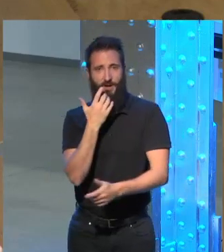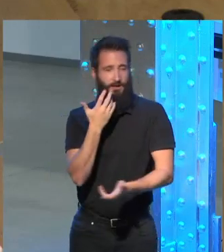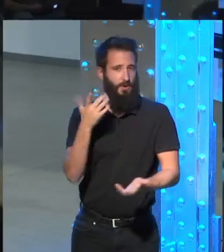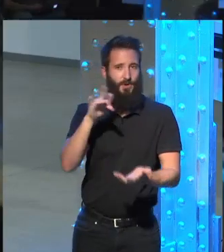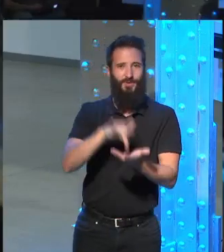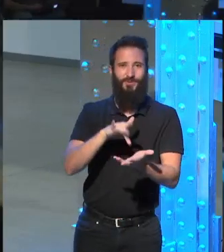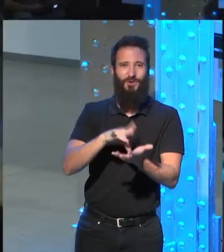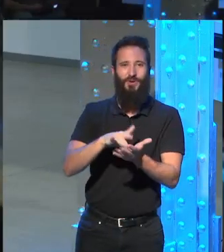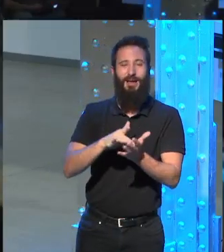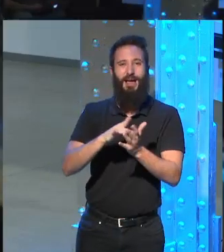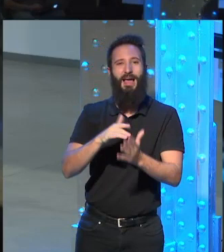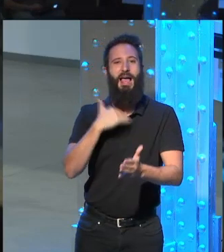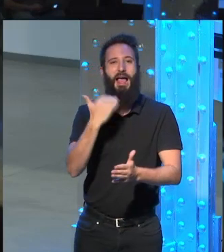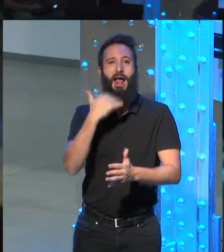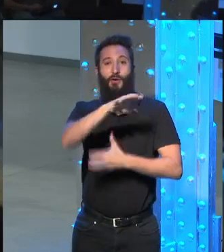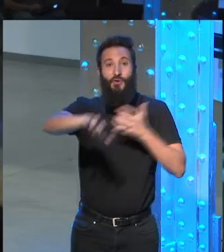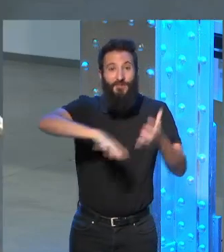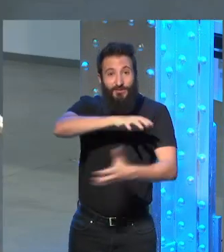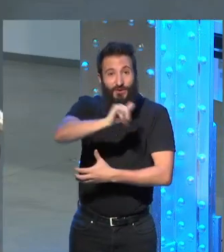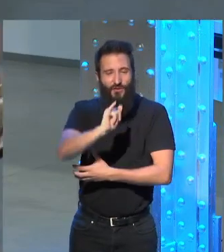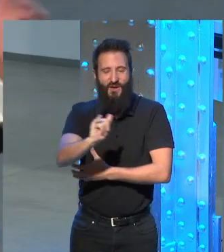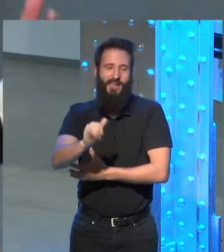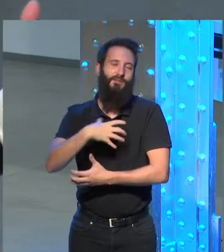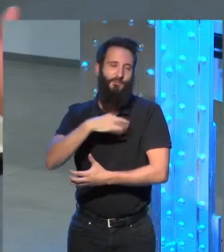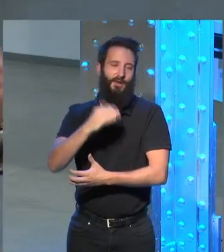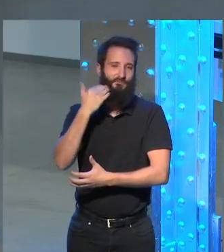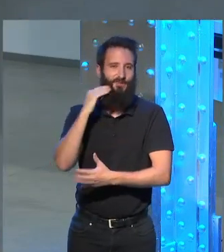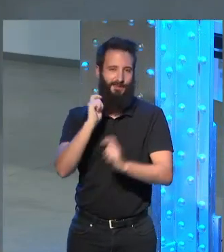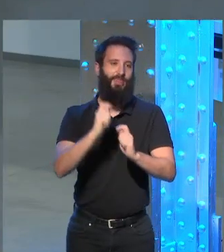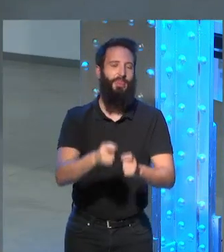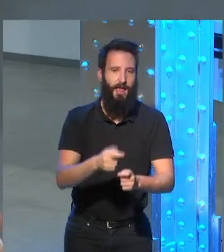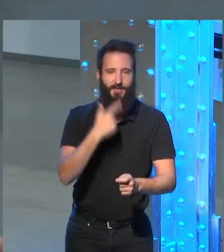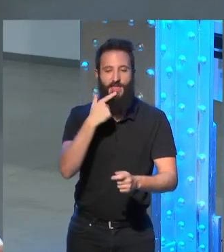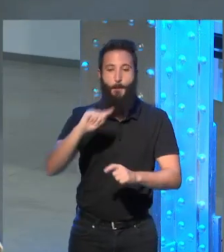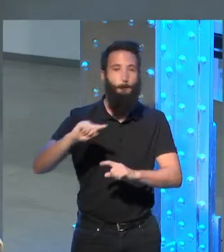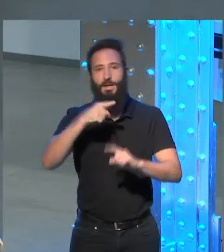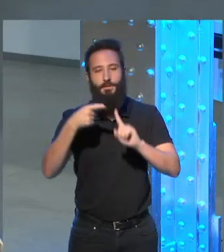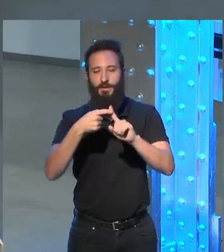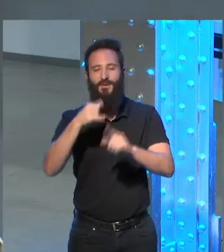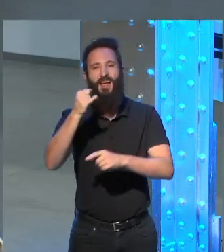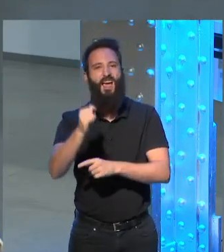acontecimientos van fijando la prelación que viene primero que viene después